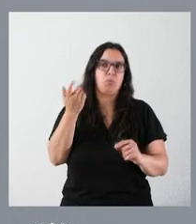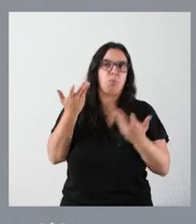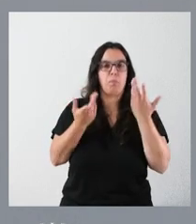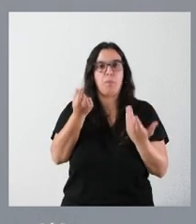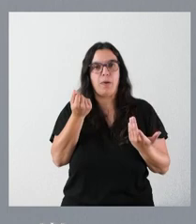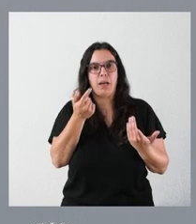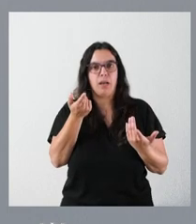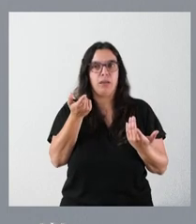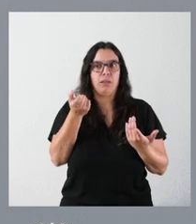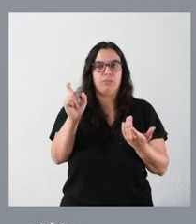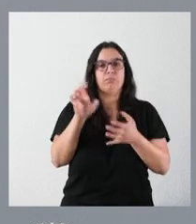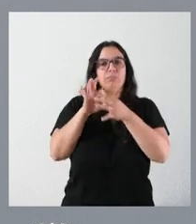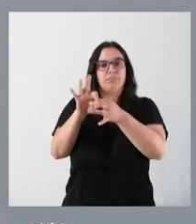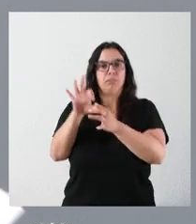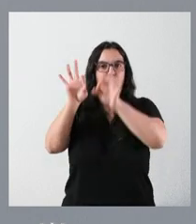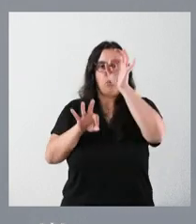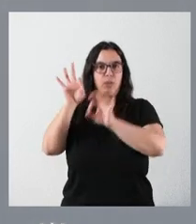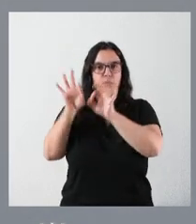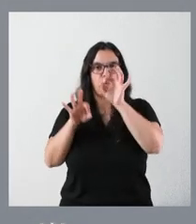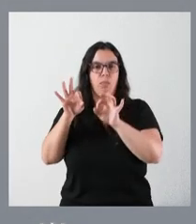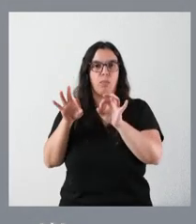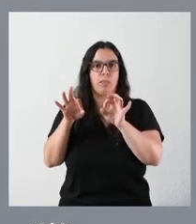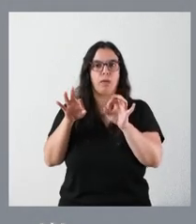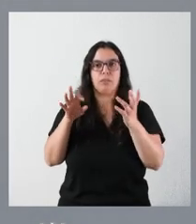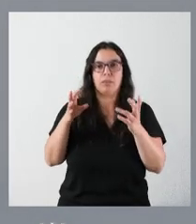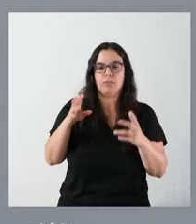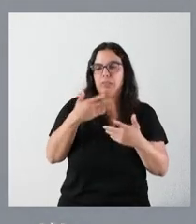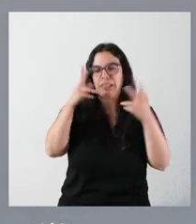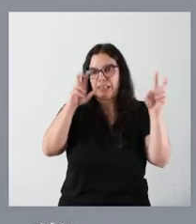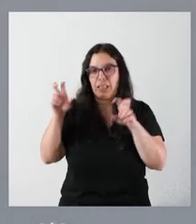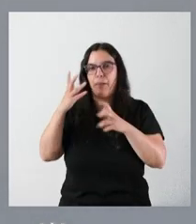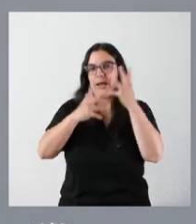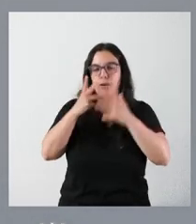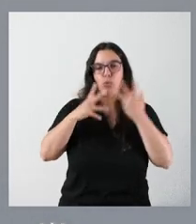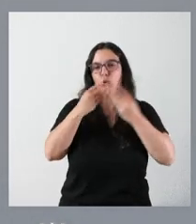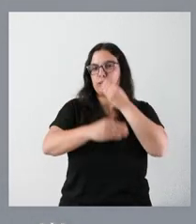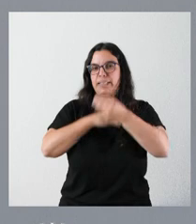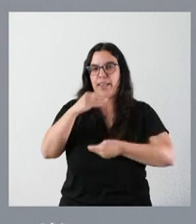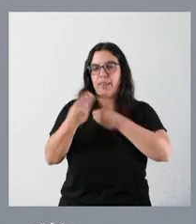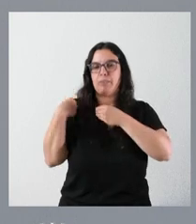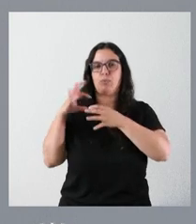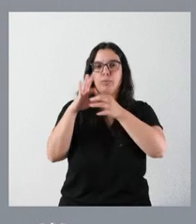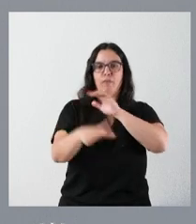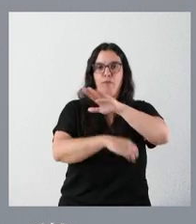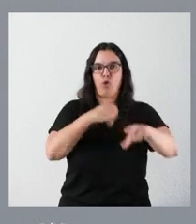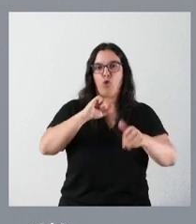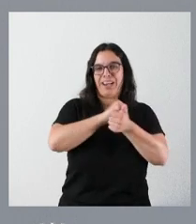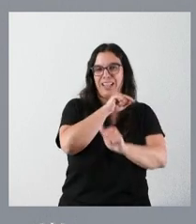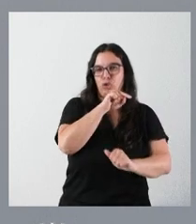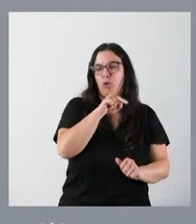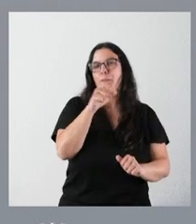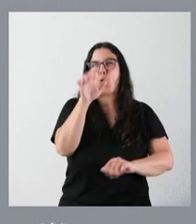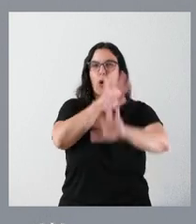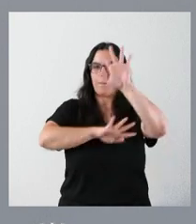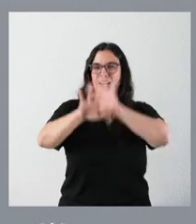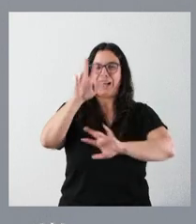lo que es lo correspondiente a lo que hacemos en términos de interés y otras cuestiones relativos a las aportaciones de los fondos BEI. Es un poco complejo desde